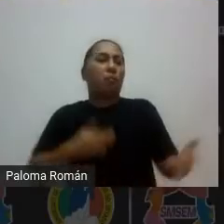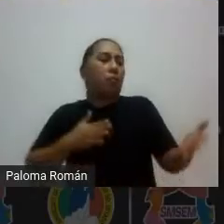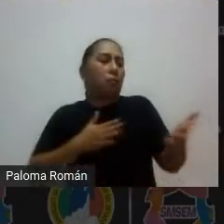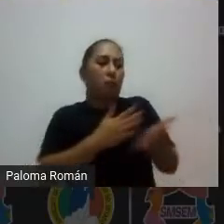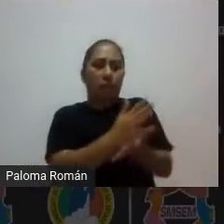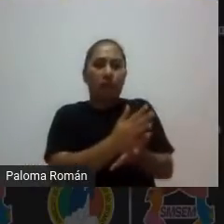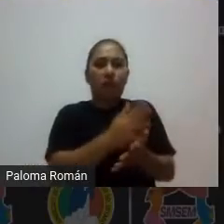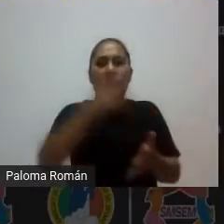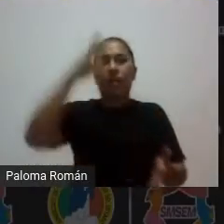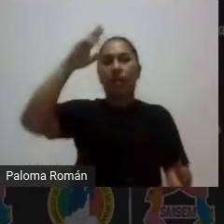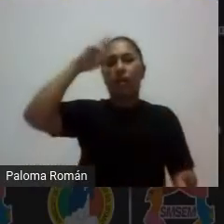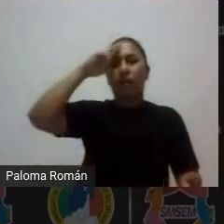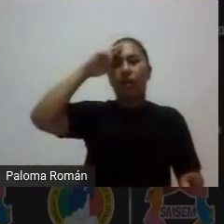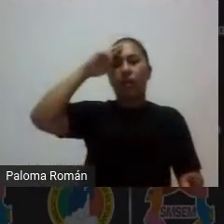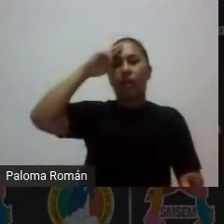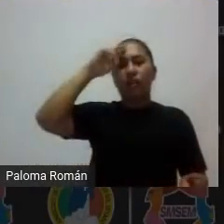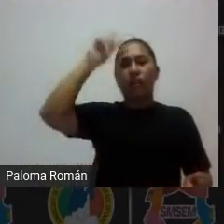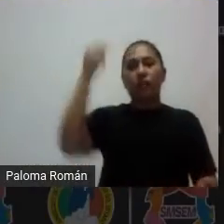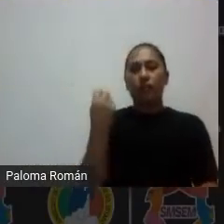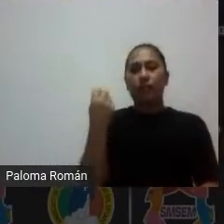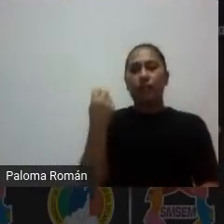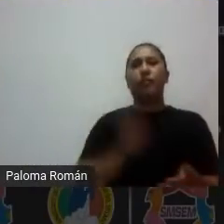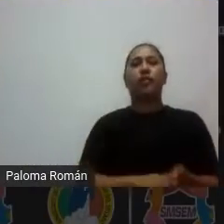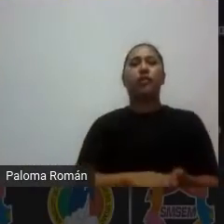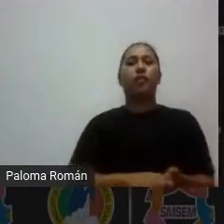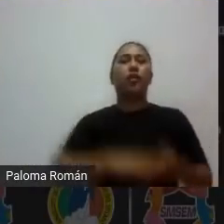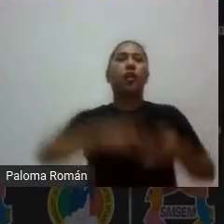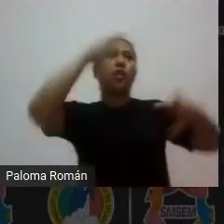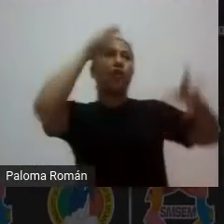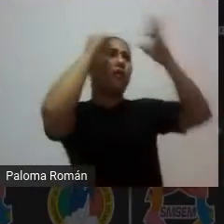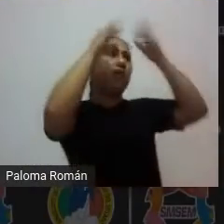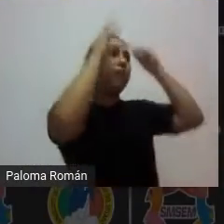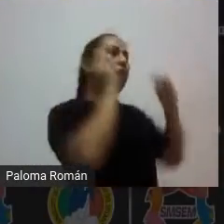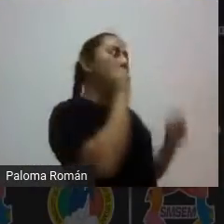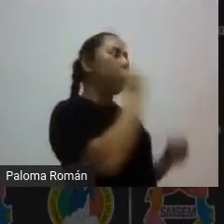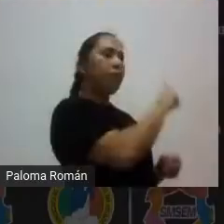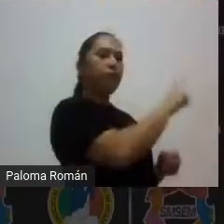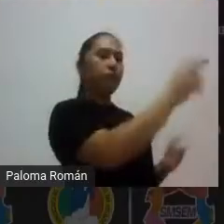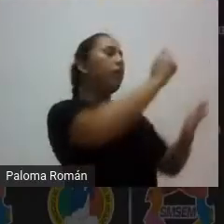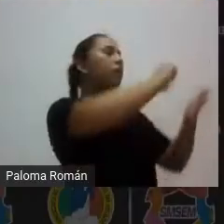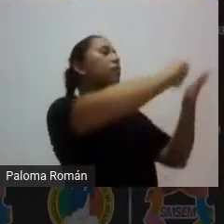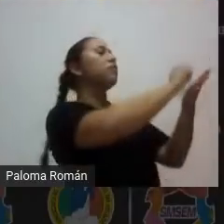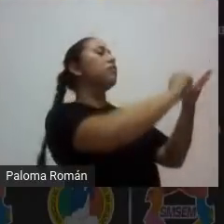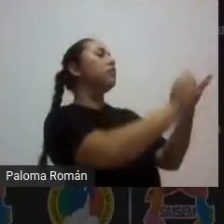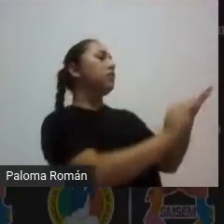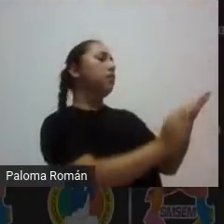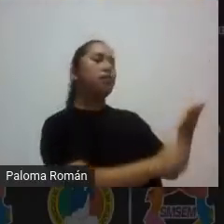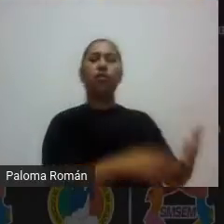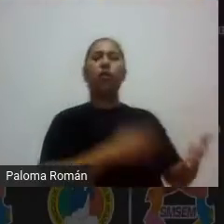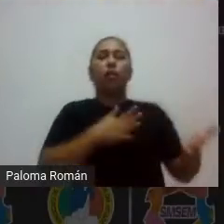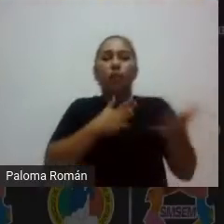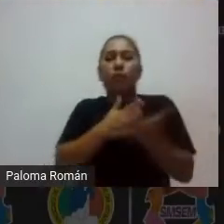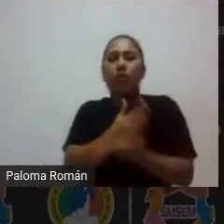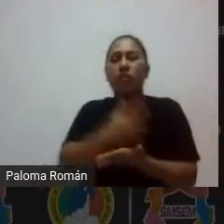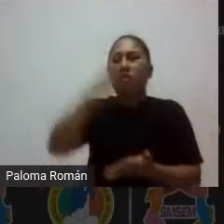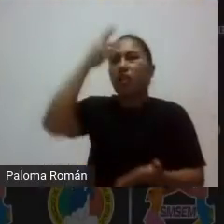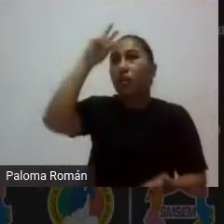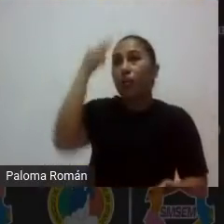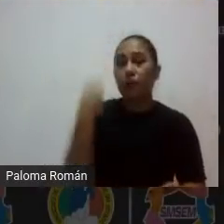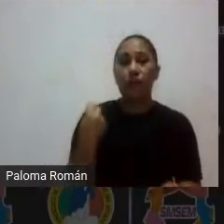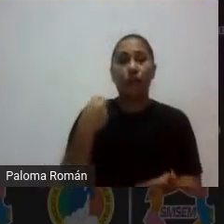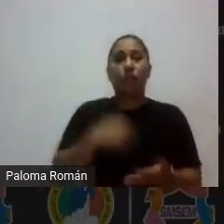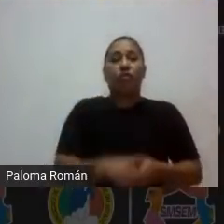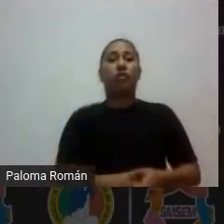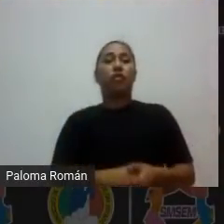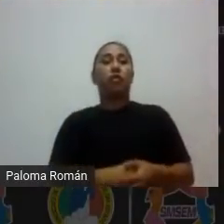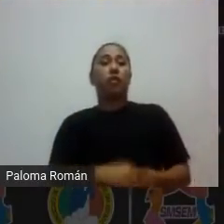tanto eso de hacer un diagnóstico de accesibilidad tecnológica pues por supuesto que me va a servir yo ya sé a quién le puedo pedir cosas a quien de plano